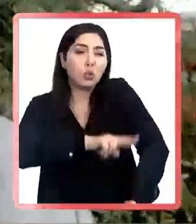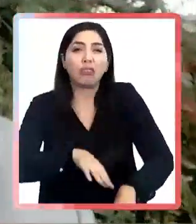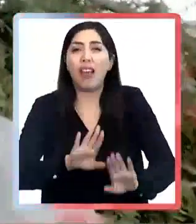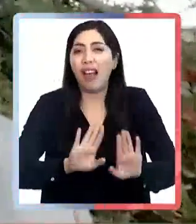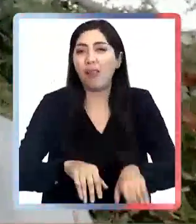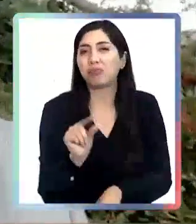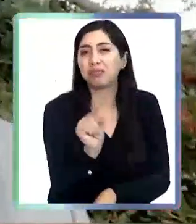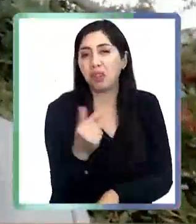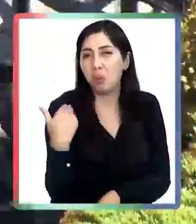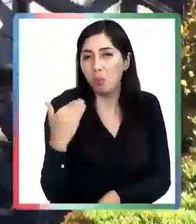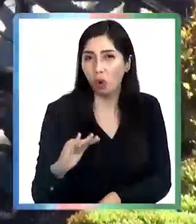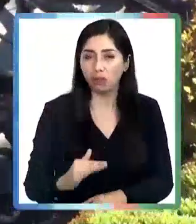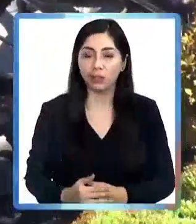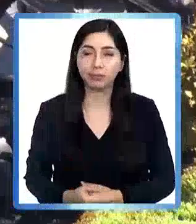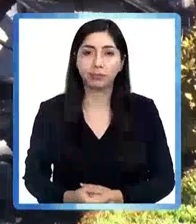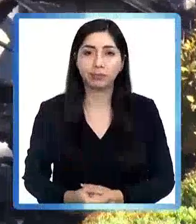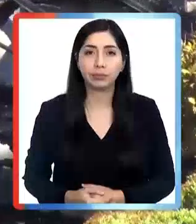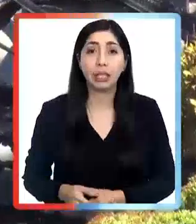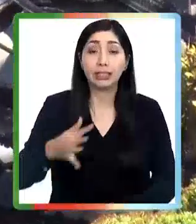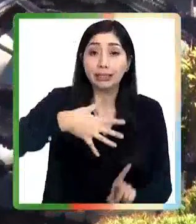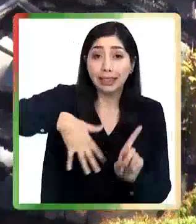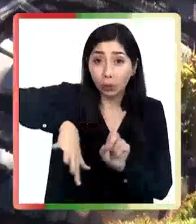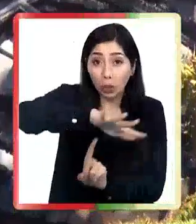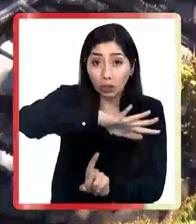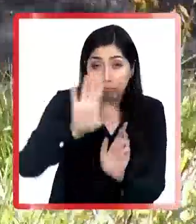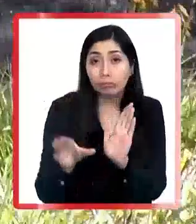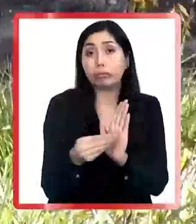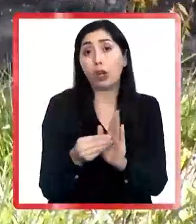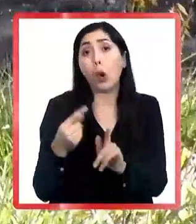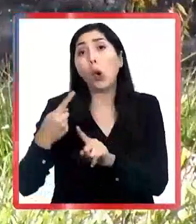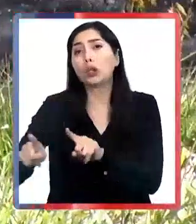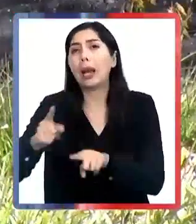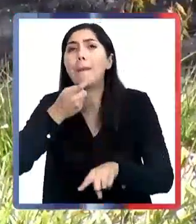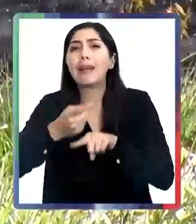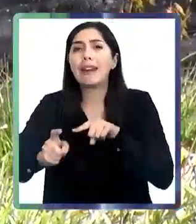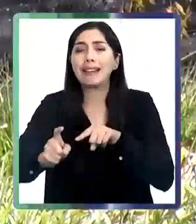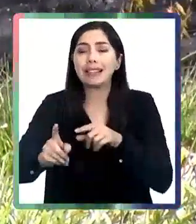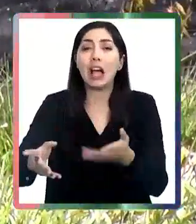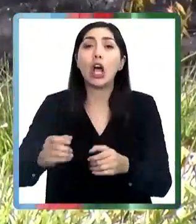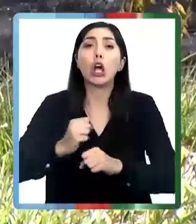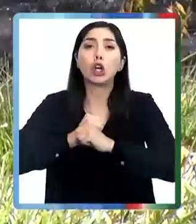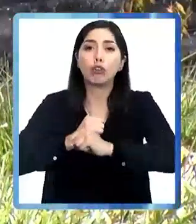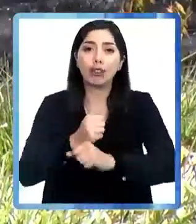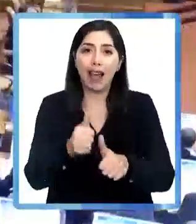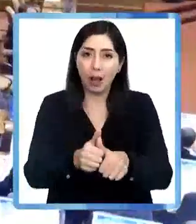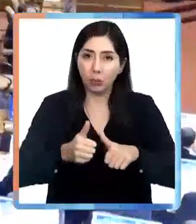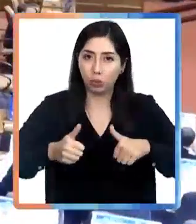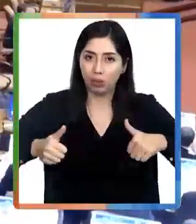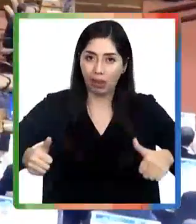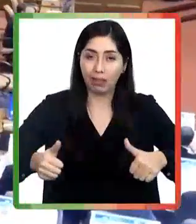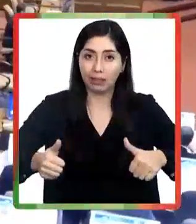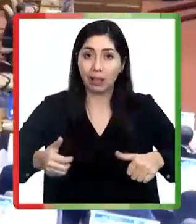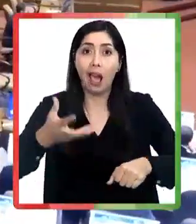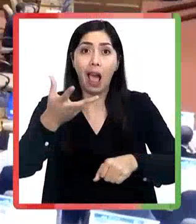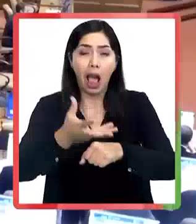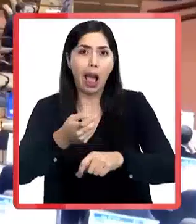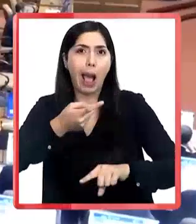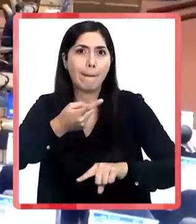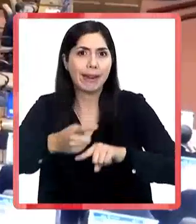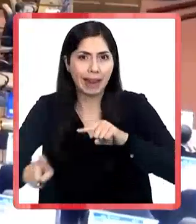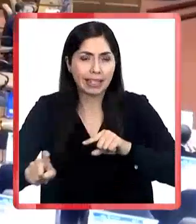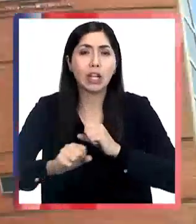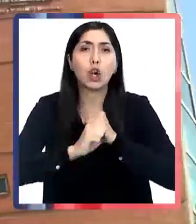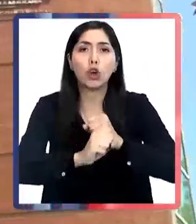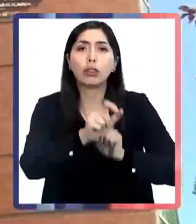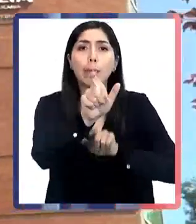Chile, no importa. Una situación que se suma a otros amedrentamientos en contra de autoridades, donde en otras oportunidades han existido amenazas